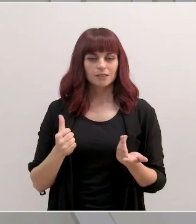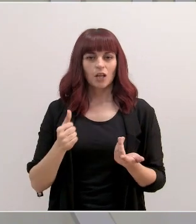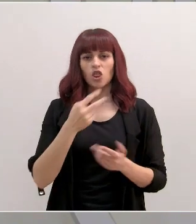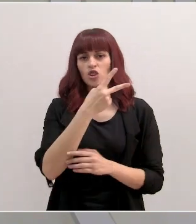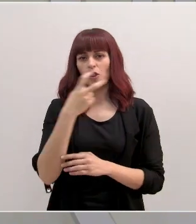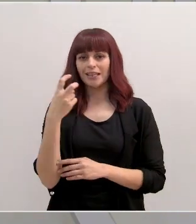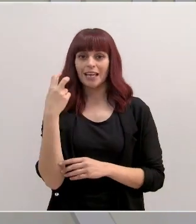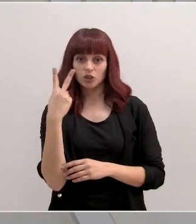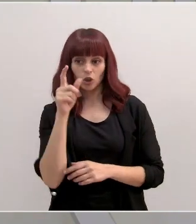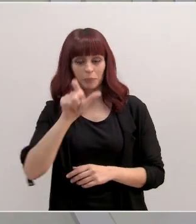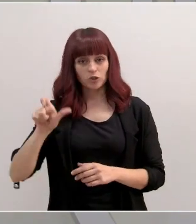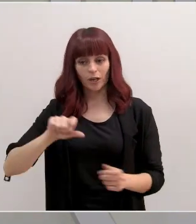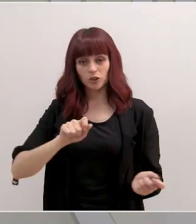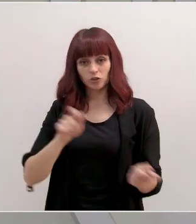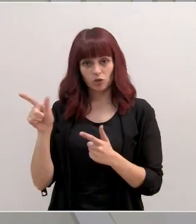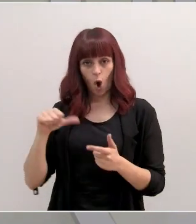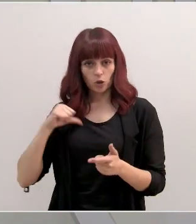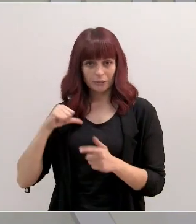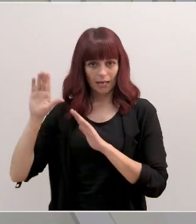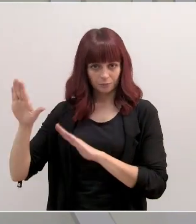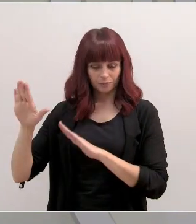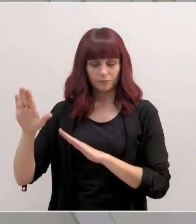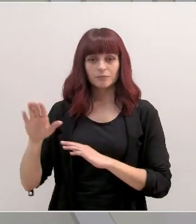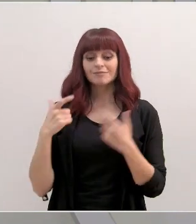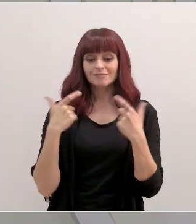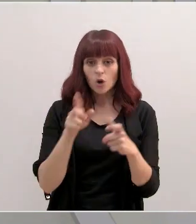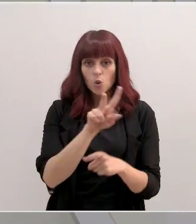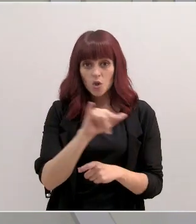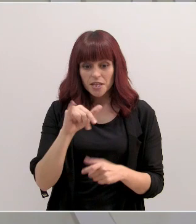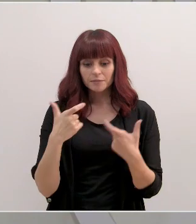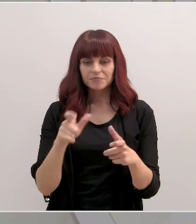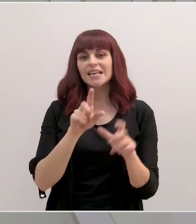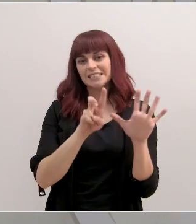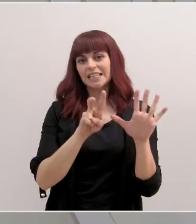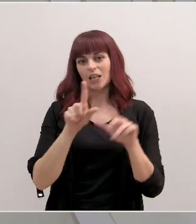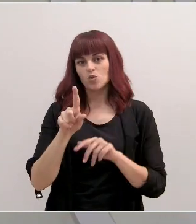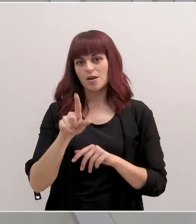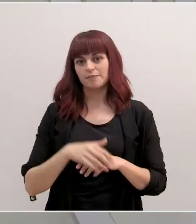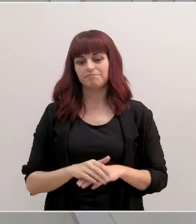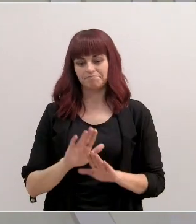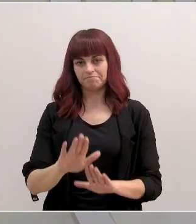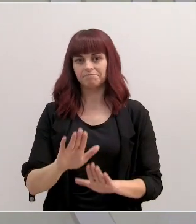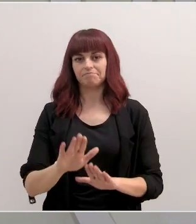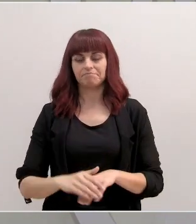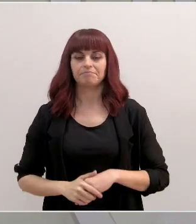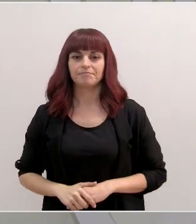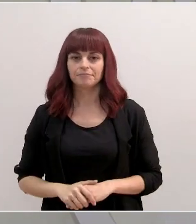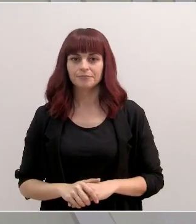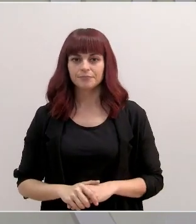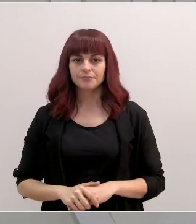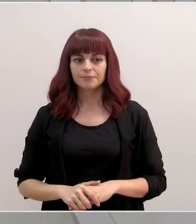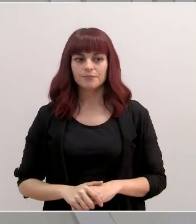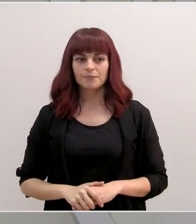202 personas hospitalizadas y de las que 71 se hayan ingresadas en las unidades de cuidados intensivos.